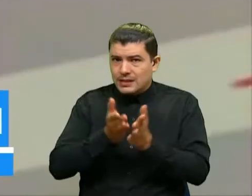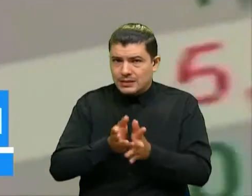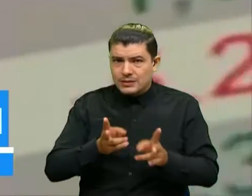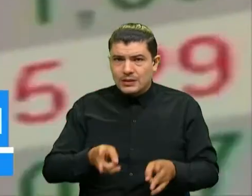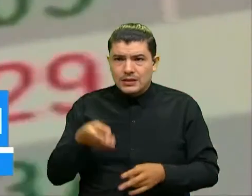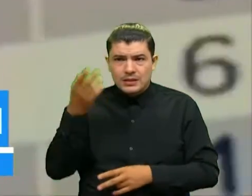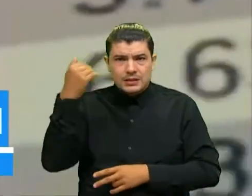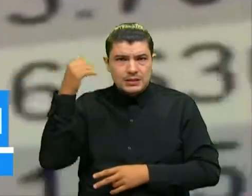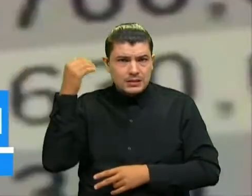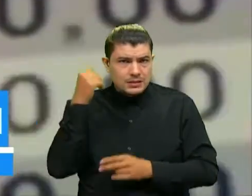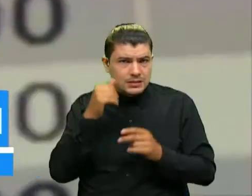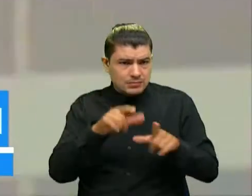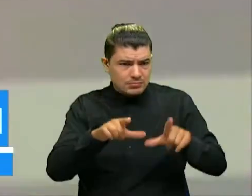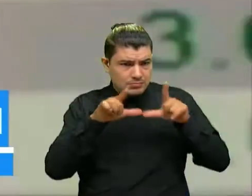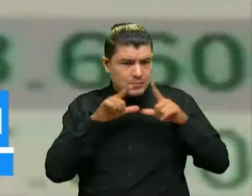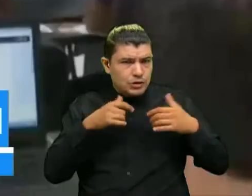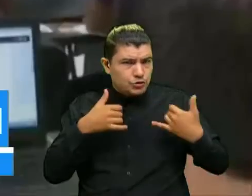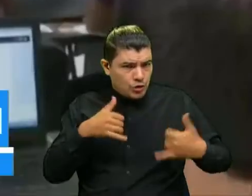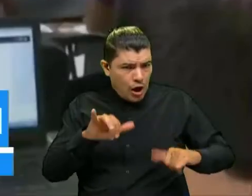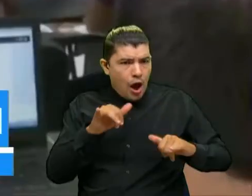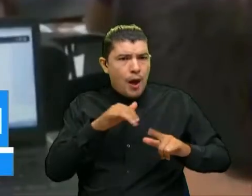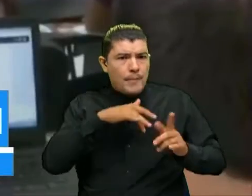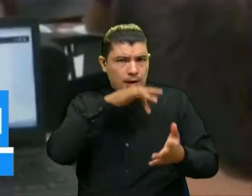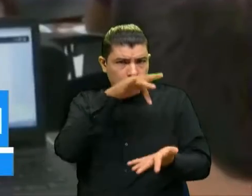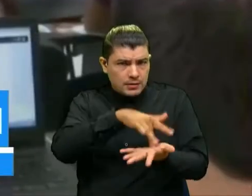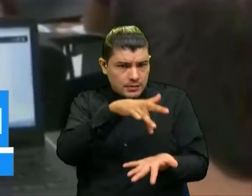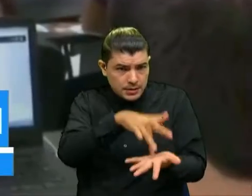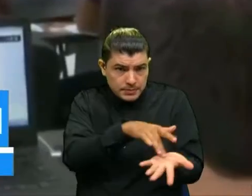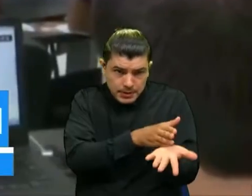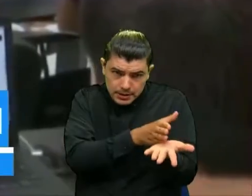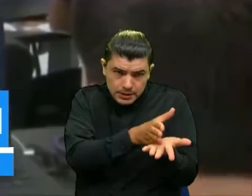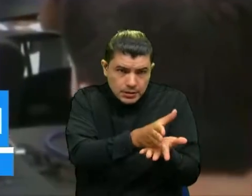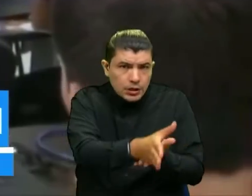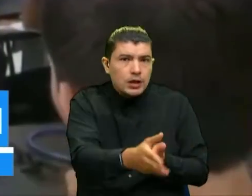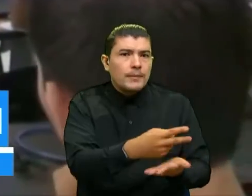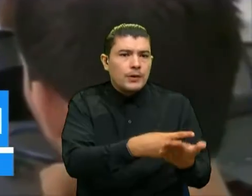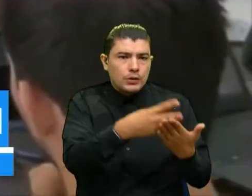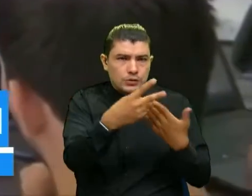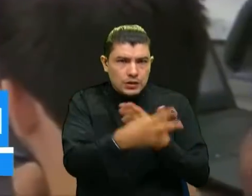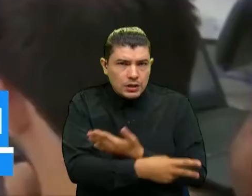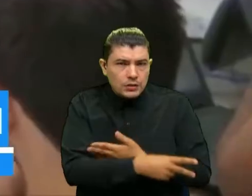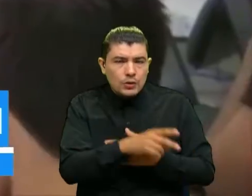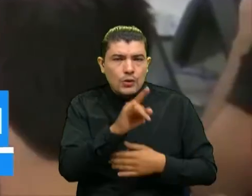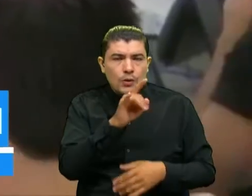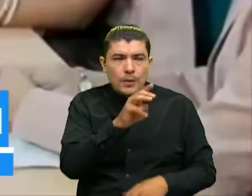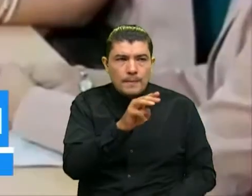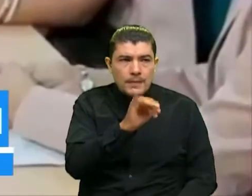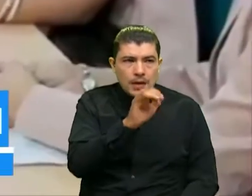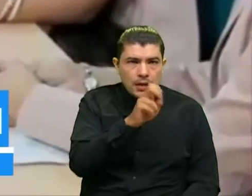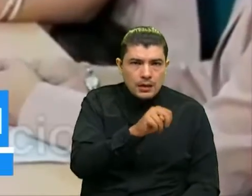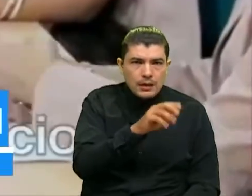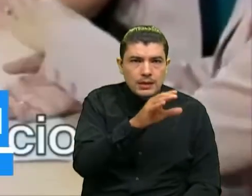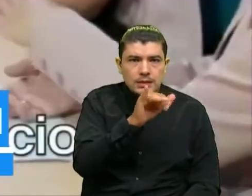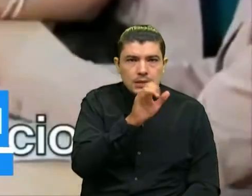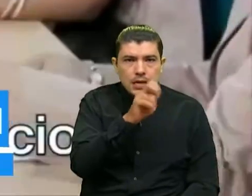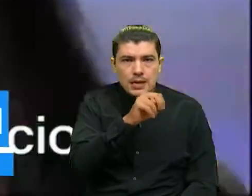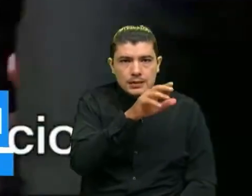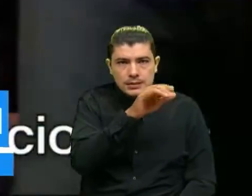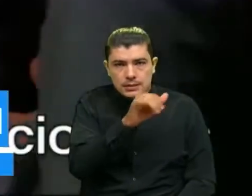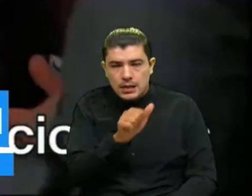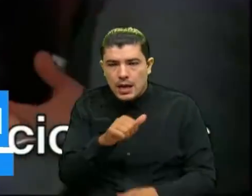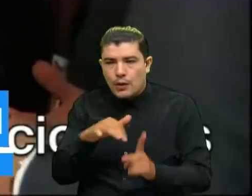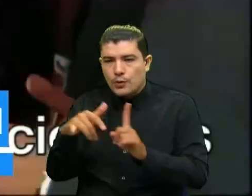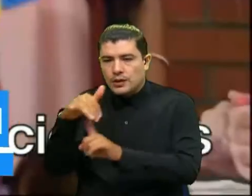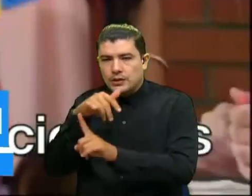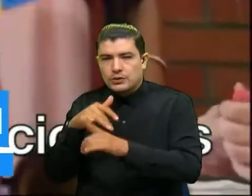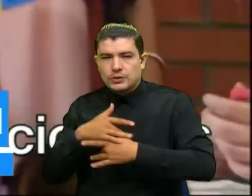participación en el entorno que nos ha permitido que se vinculen a los proyectos con miniciencias que venimos desarrollando tanto en el área